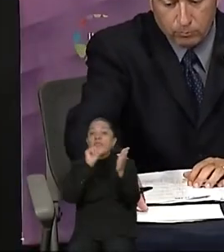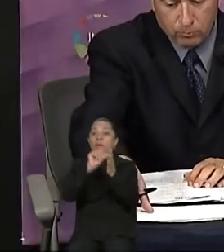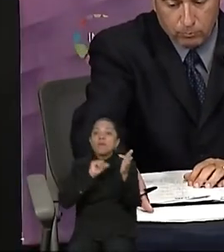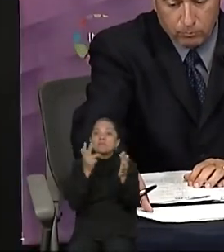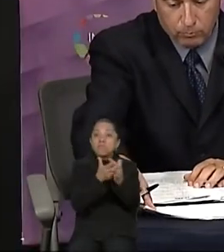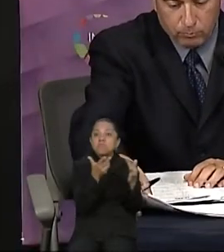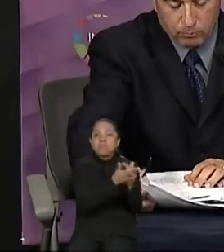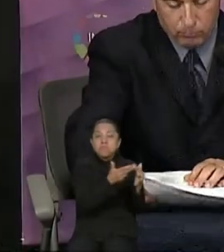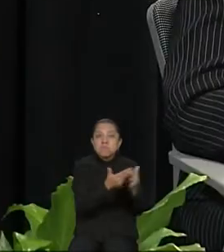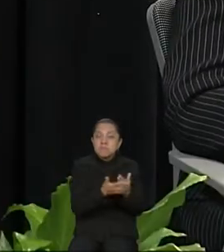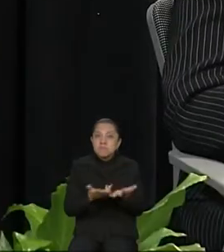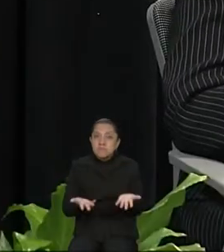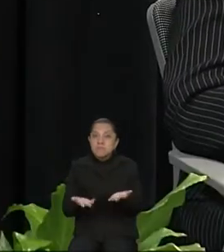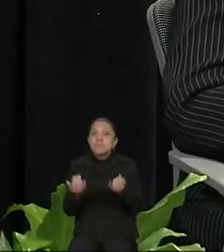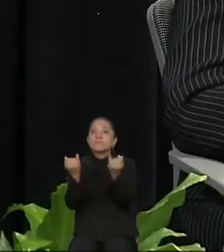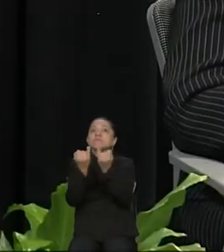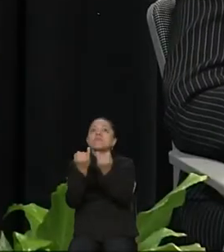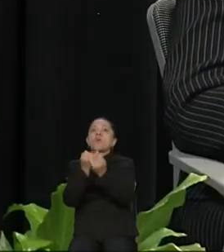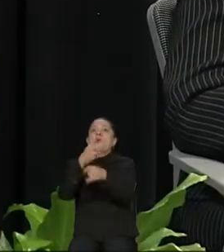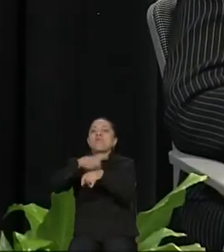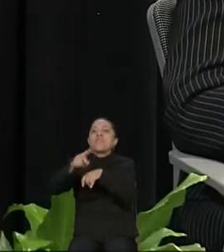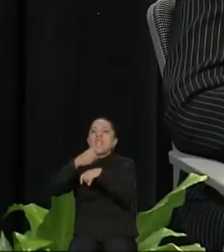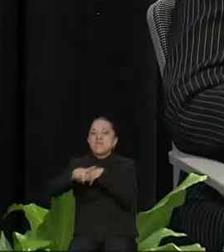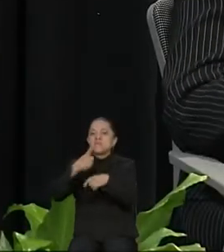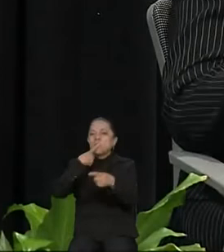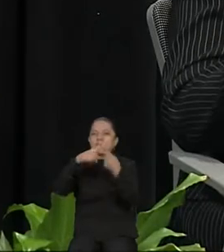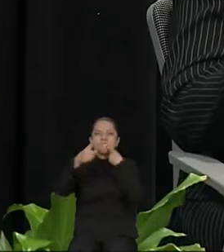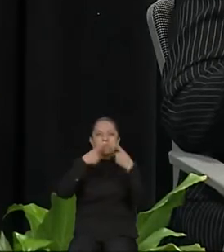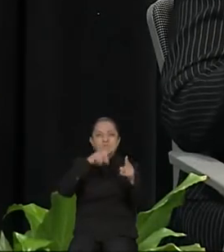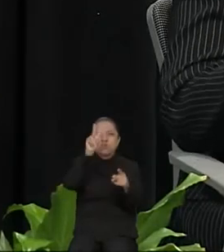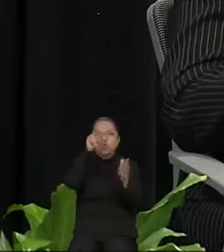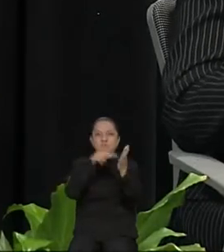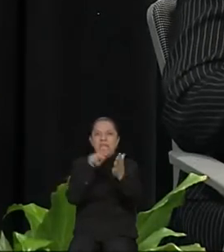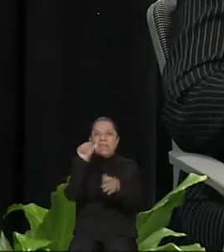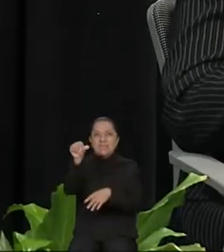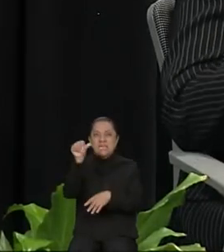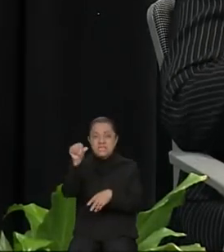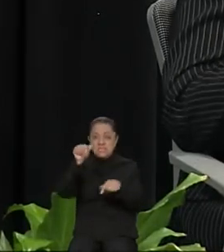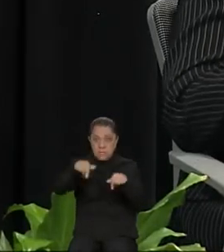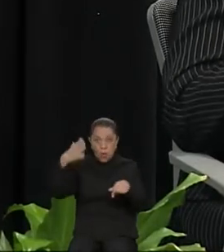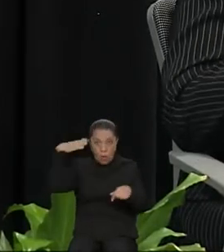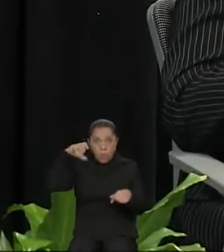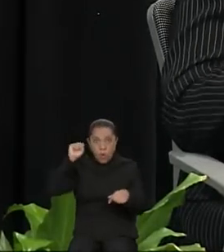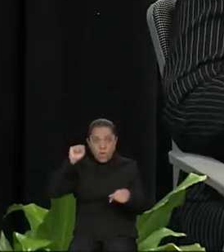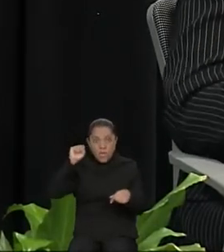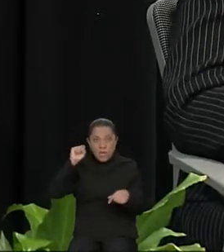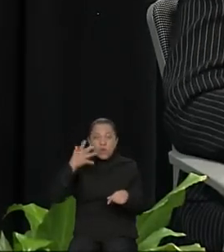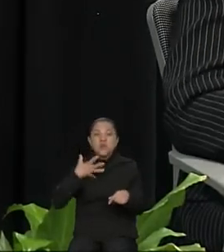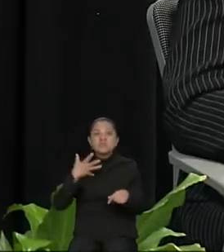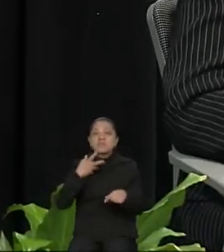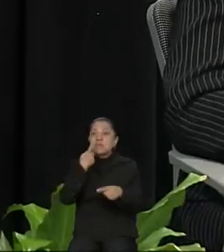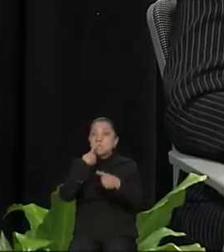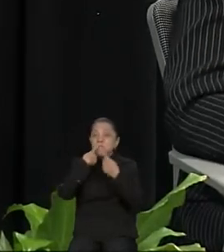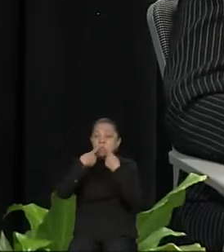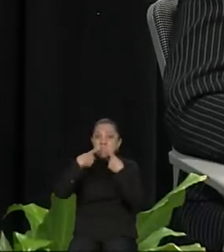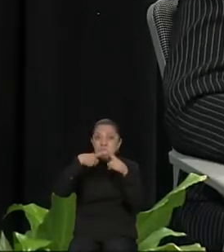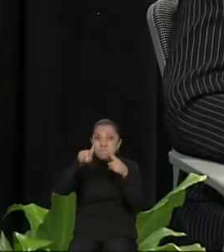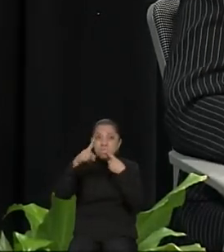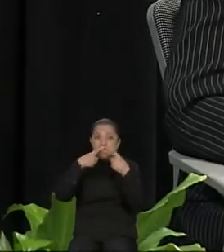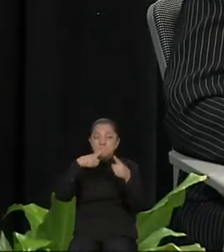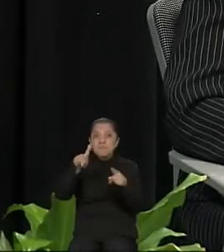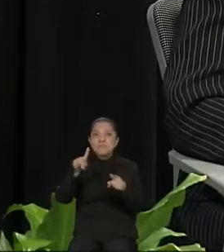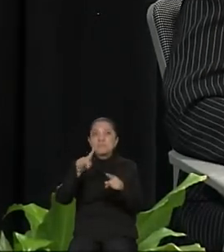los delitos denunciados en el año 2016, Morelos ocupamos el onceavo lugar con una cifra de